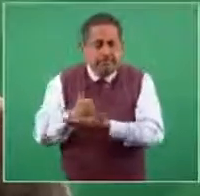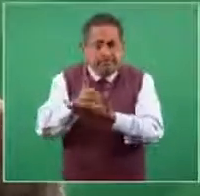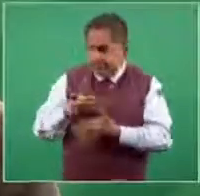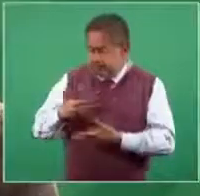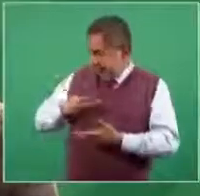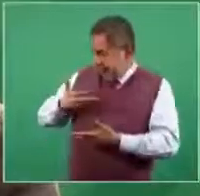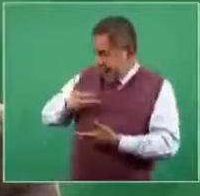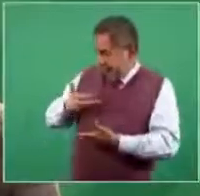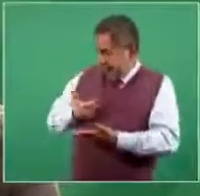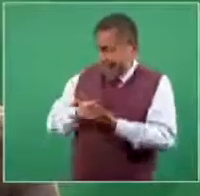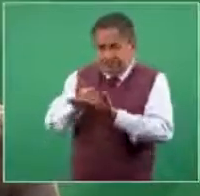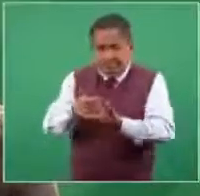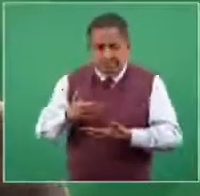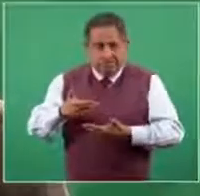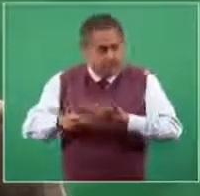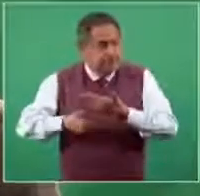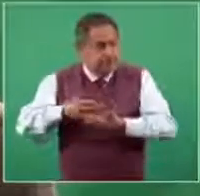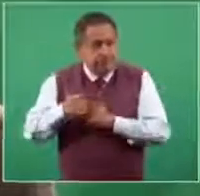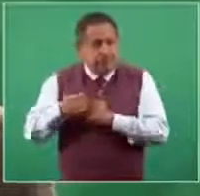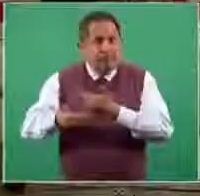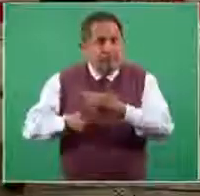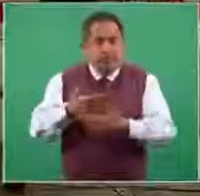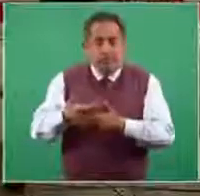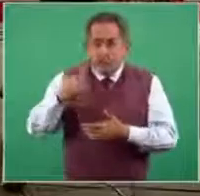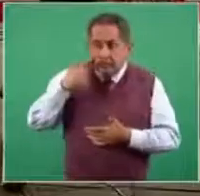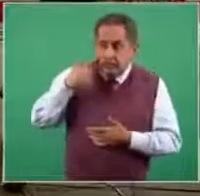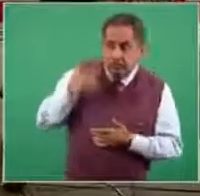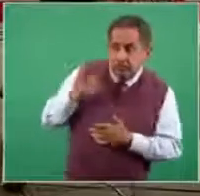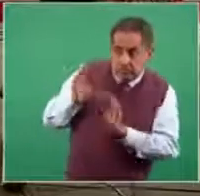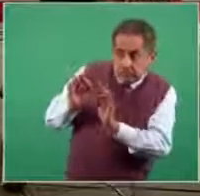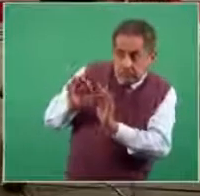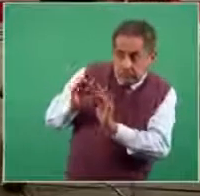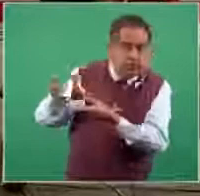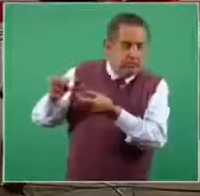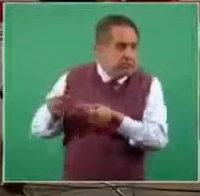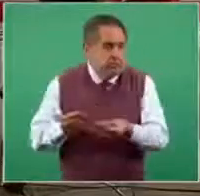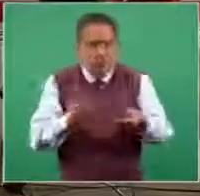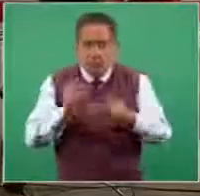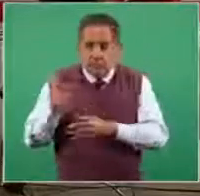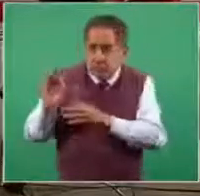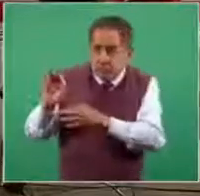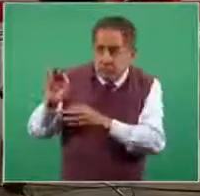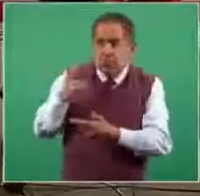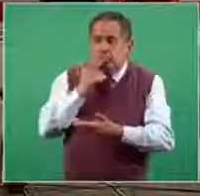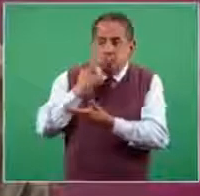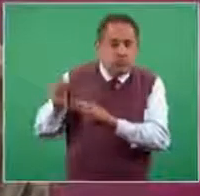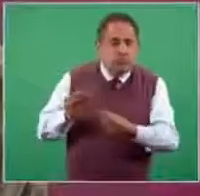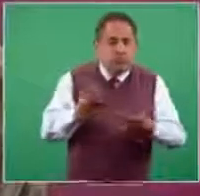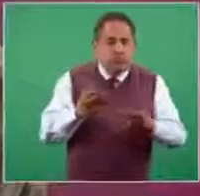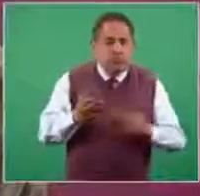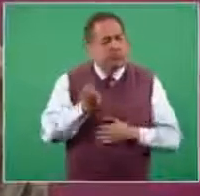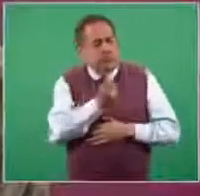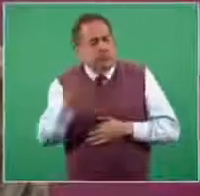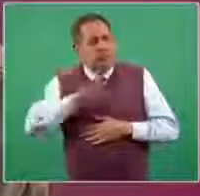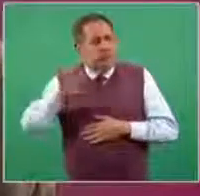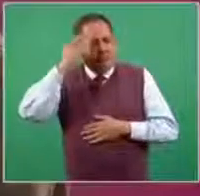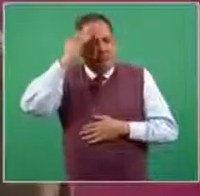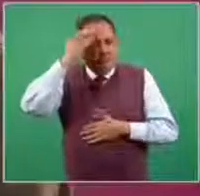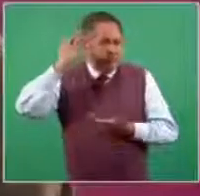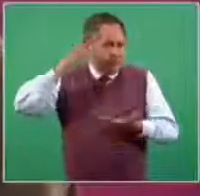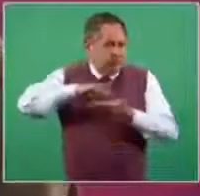de manera dinámica van demostrando los mejores rendimientos. Algunas ya se conocen